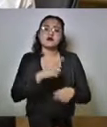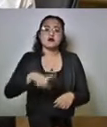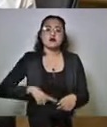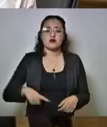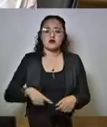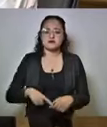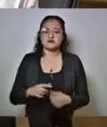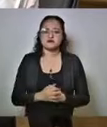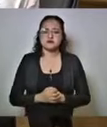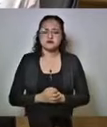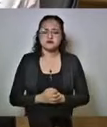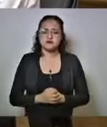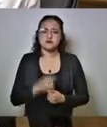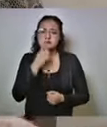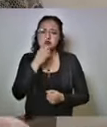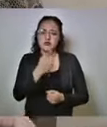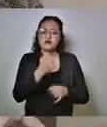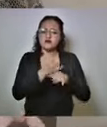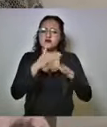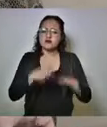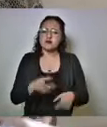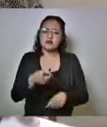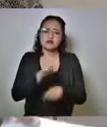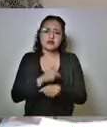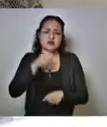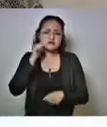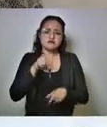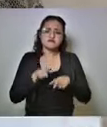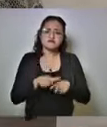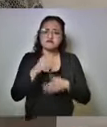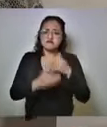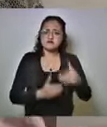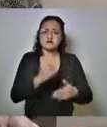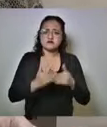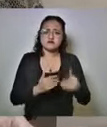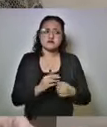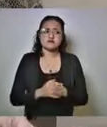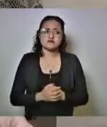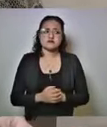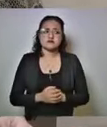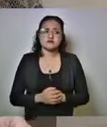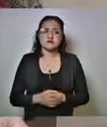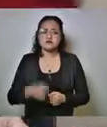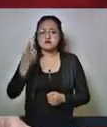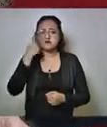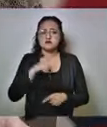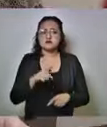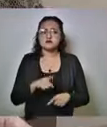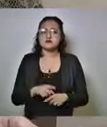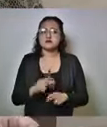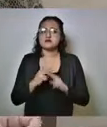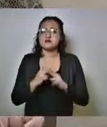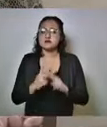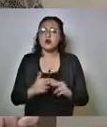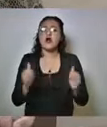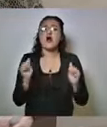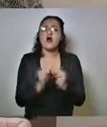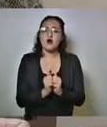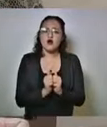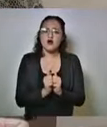Sí, gobernador. Informar que el día de ayer se continuaron con los operativos para el cumplimiento de